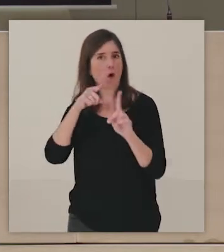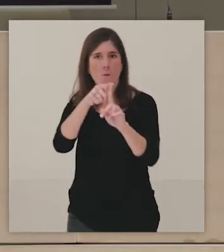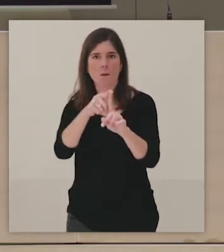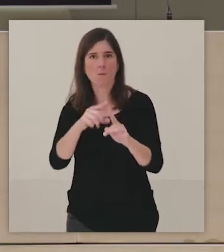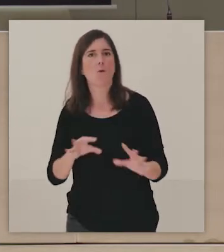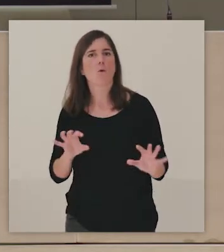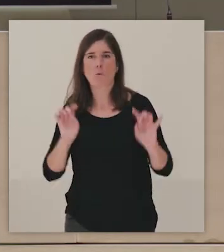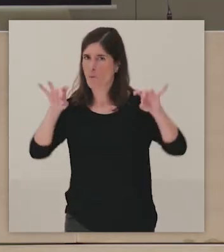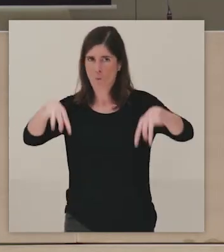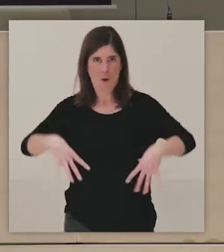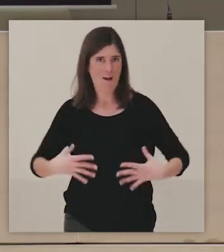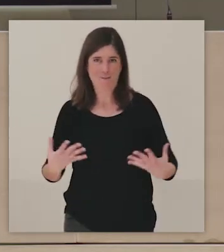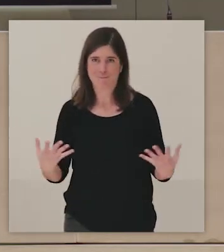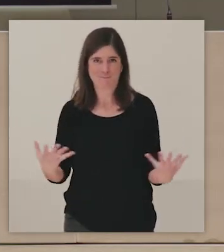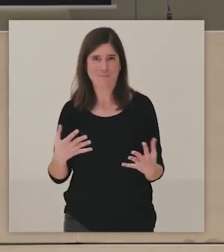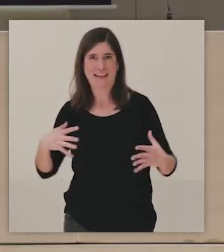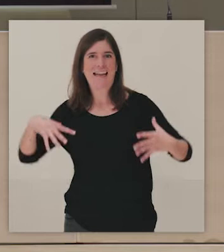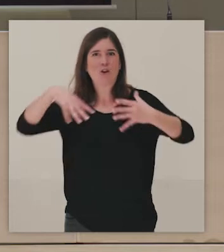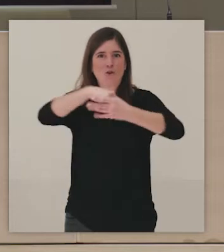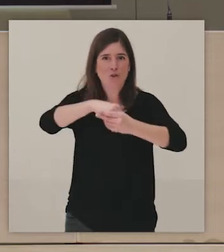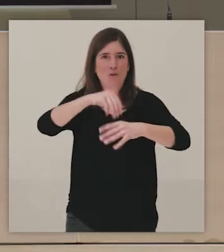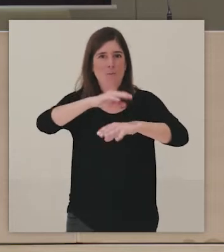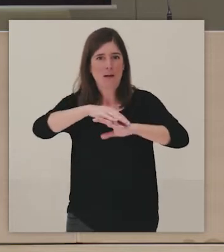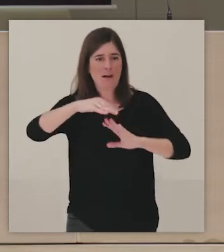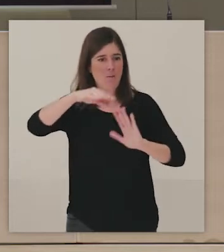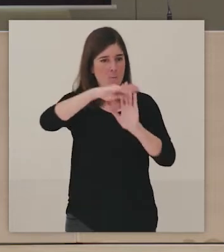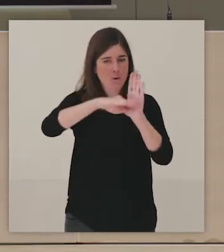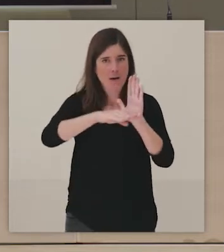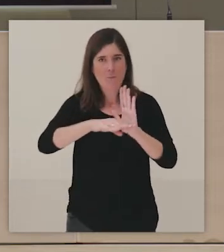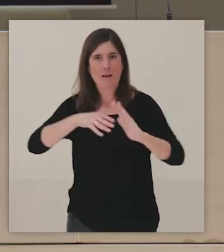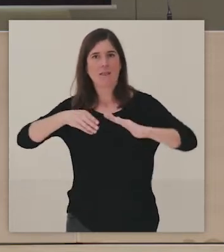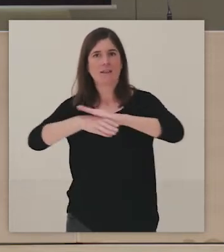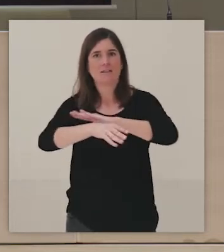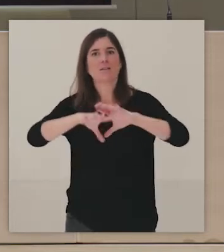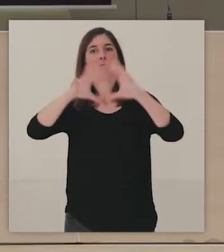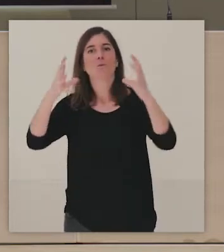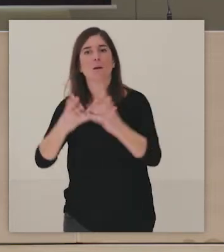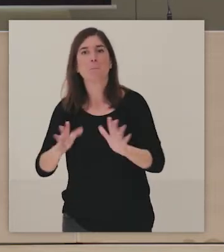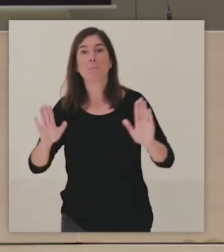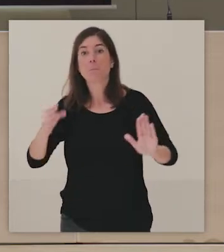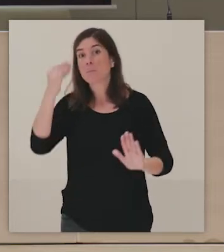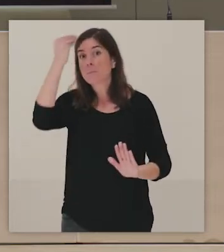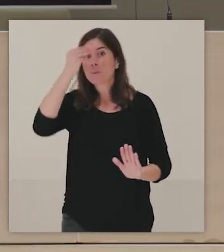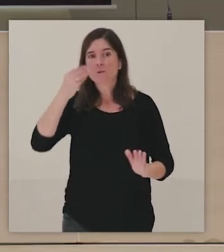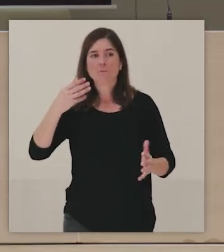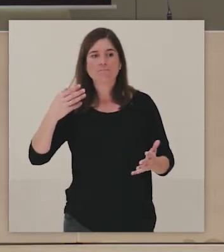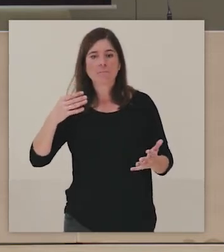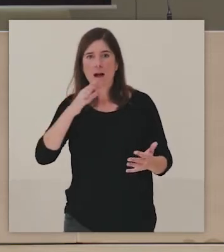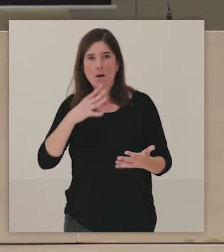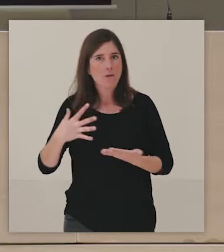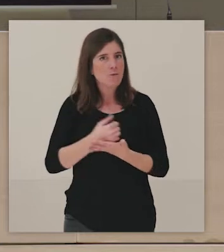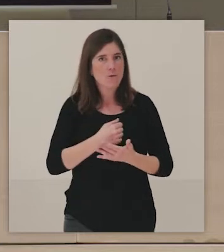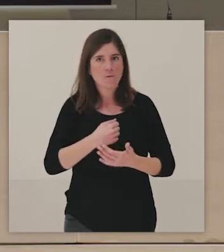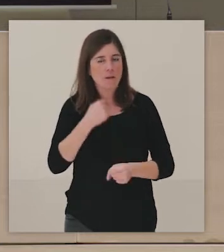generar programas de accesibilidad universal. Pero yo creo que estamos todos todavía en el